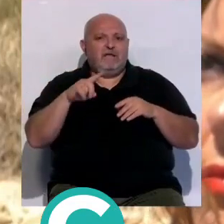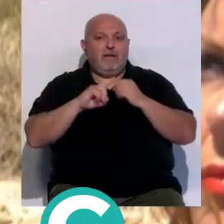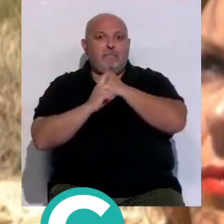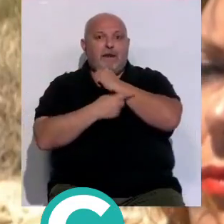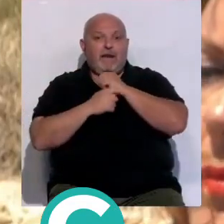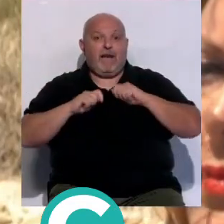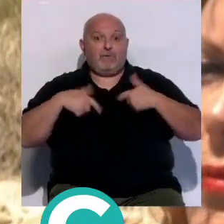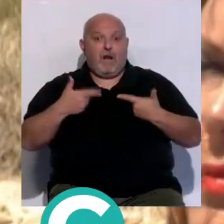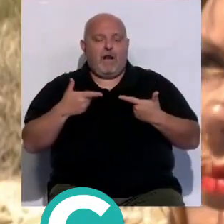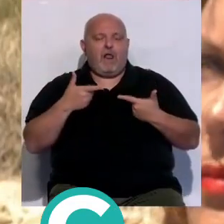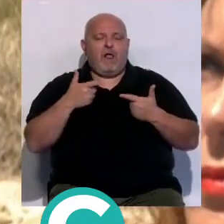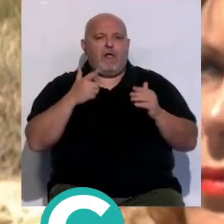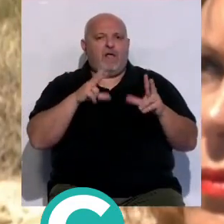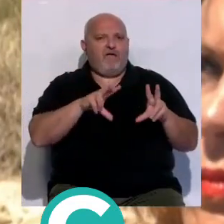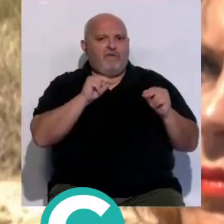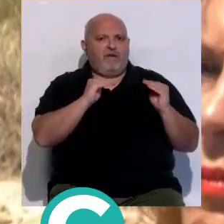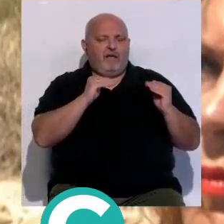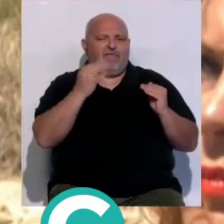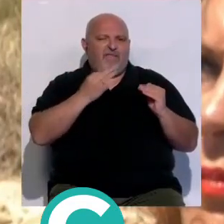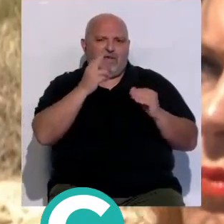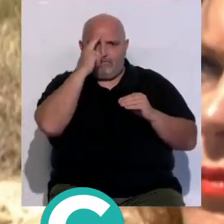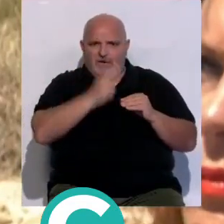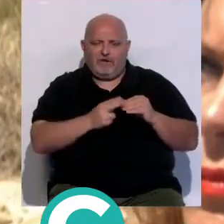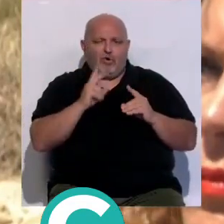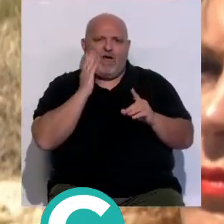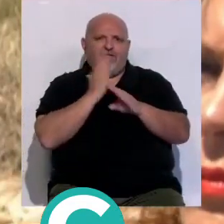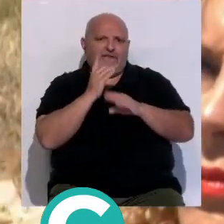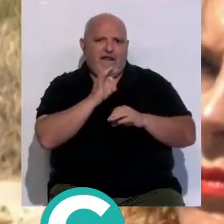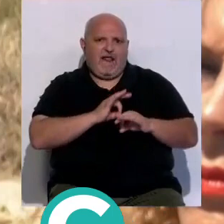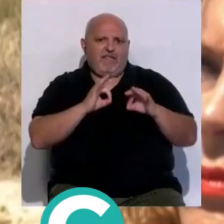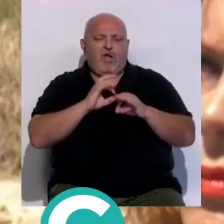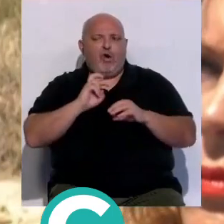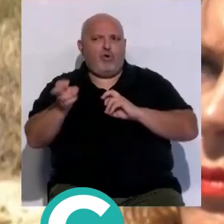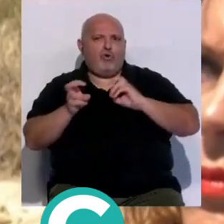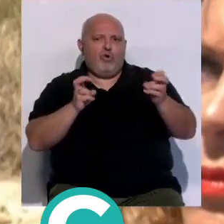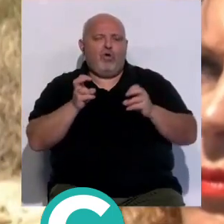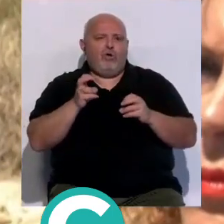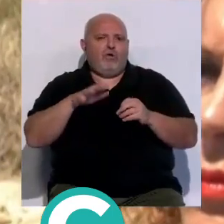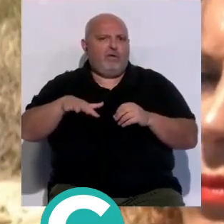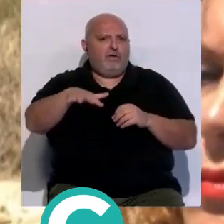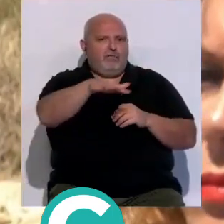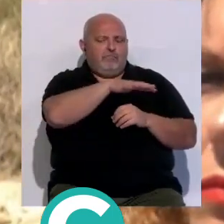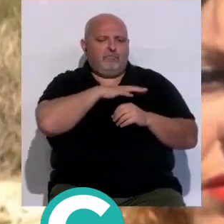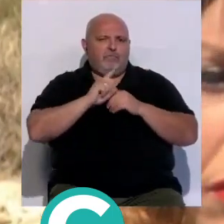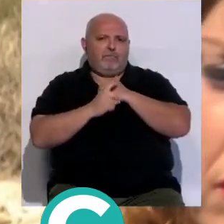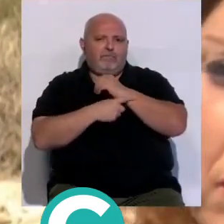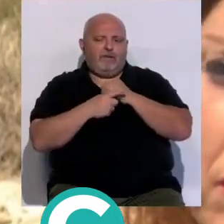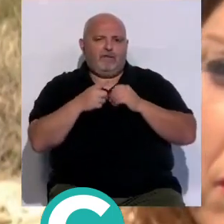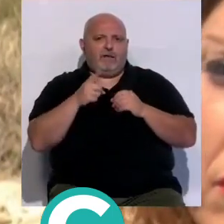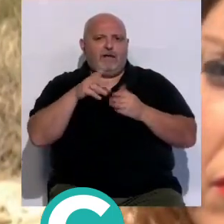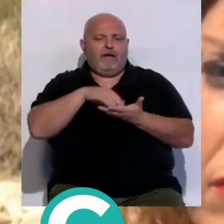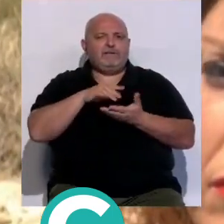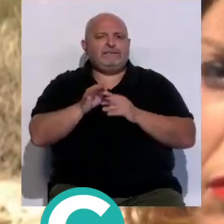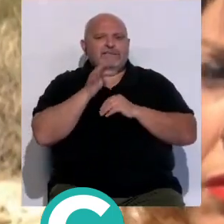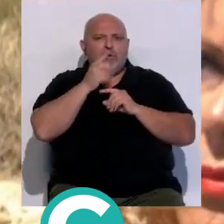el Parque Natural de la Bahía como aquí en la zona del Cordón Dunar de Cádiz como en la Breña y como en el Parque Natural del Estrecho por